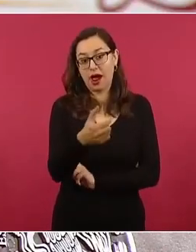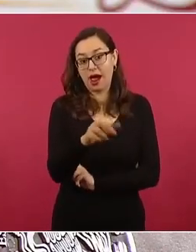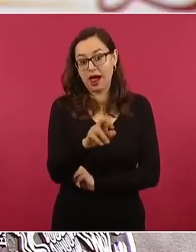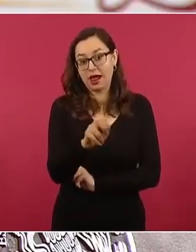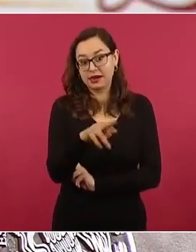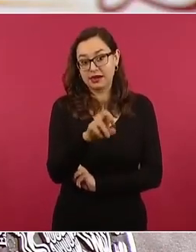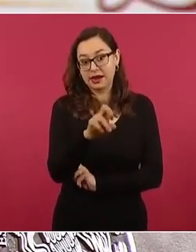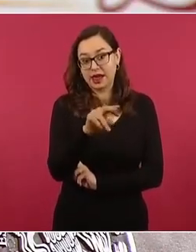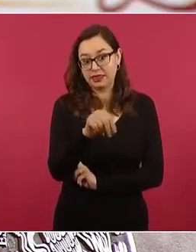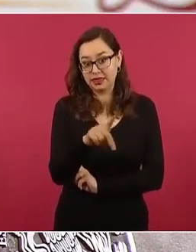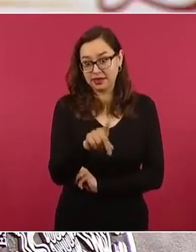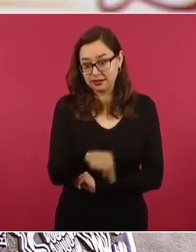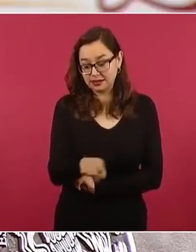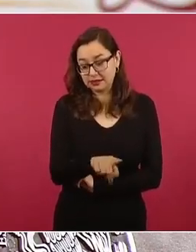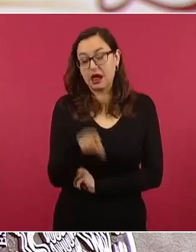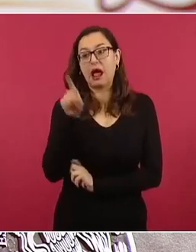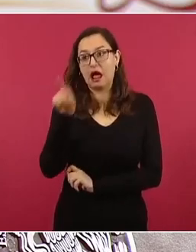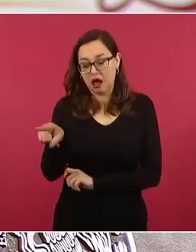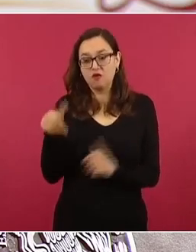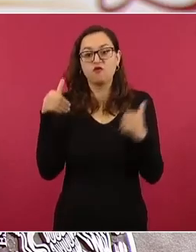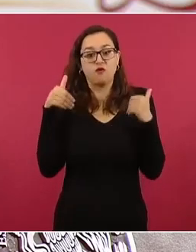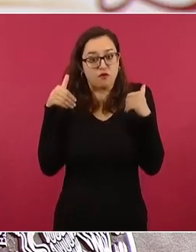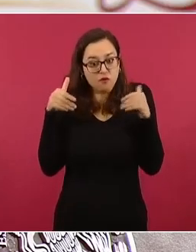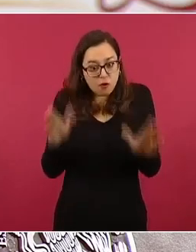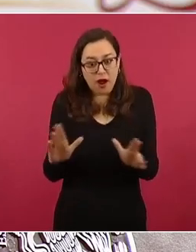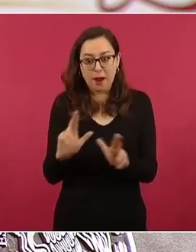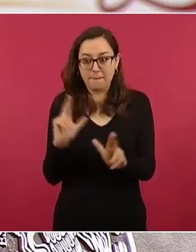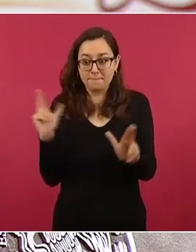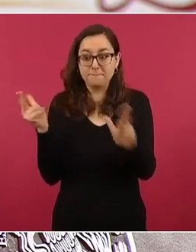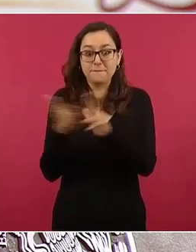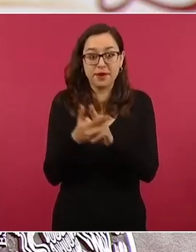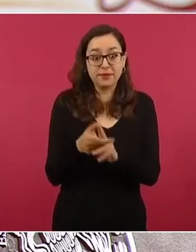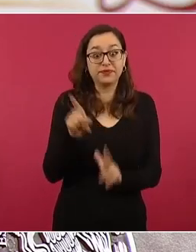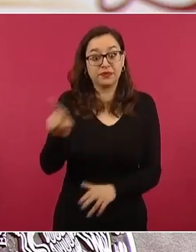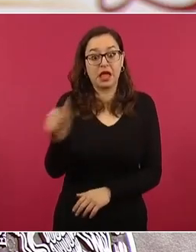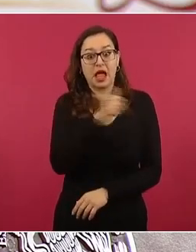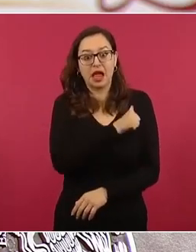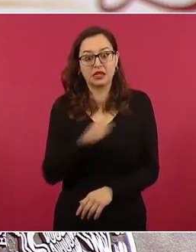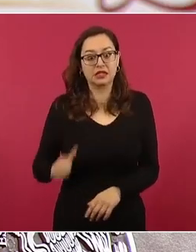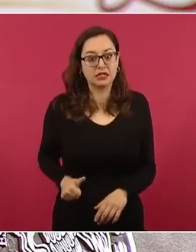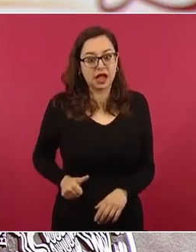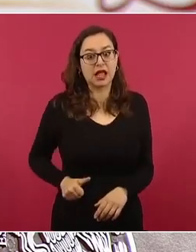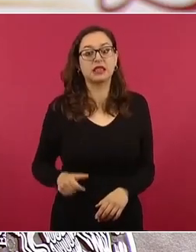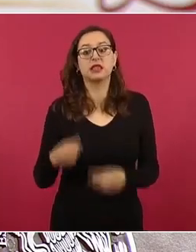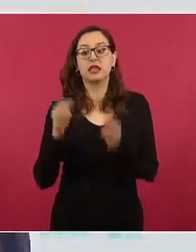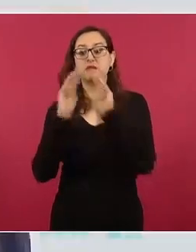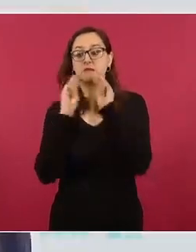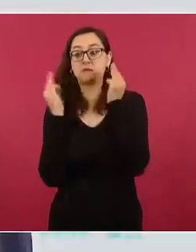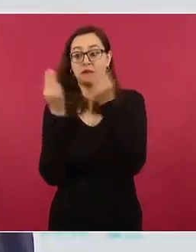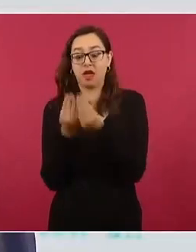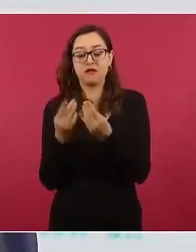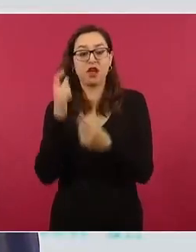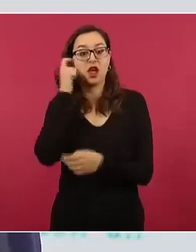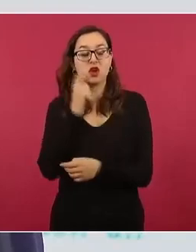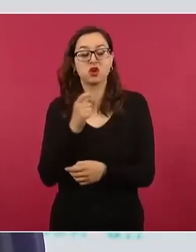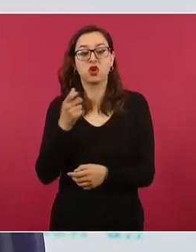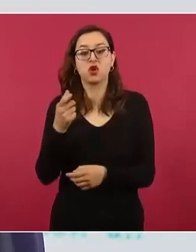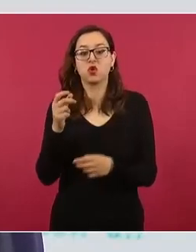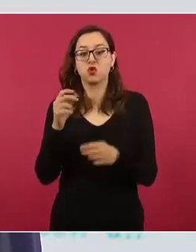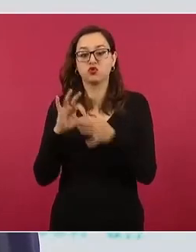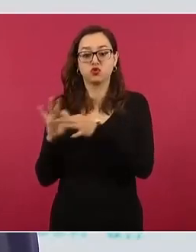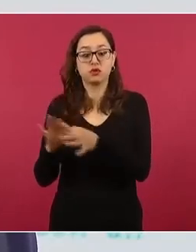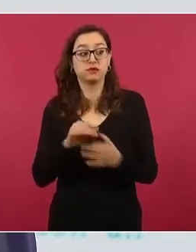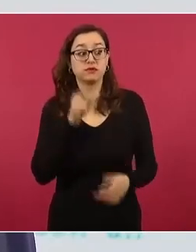Y a partir de ese momento los estudiantes fueron amenazados por el alcalde y por Guerreros Unidos de que no